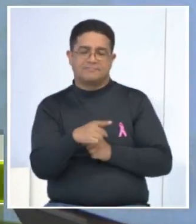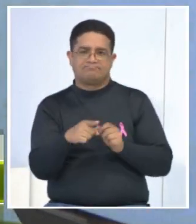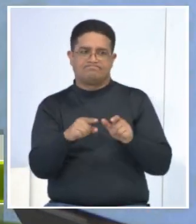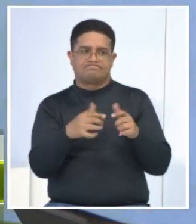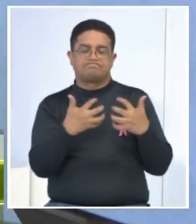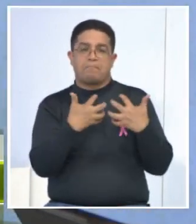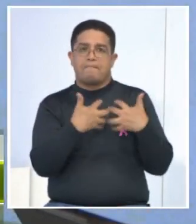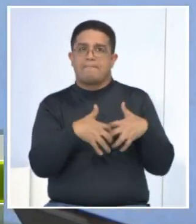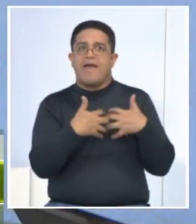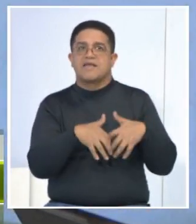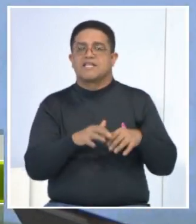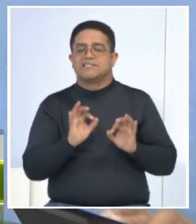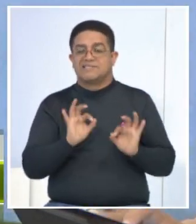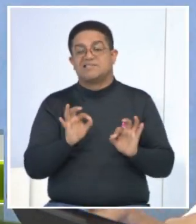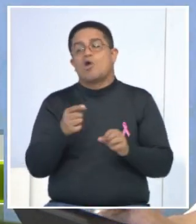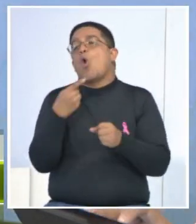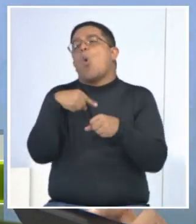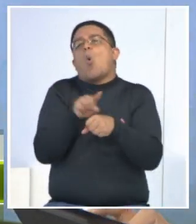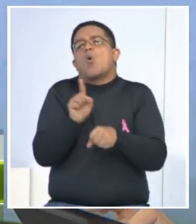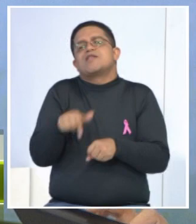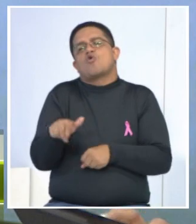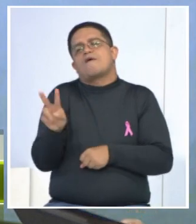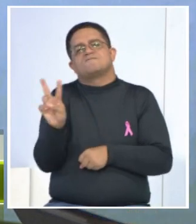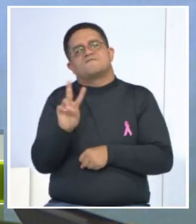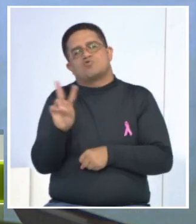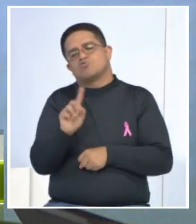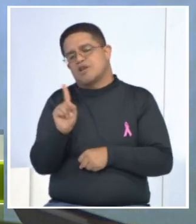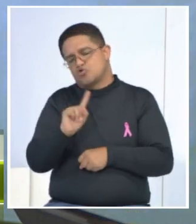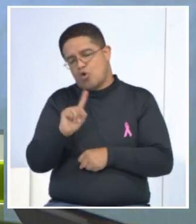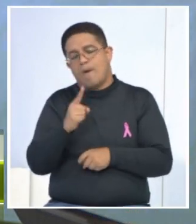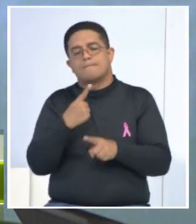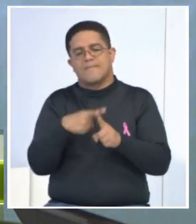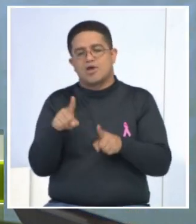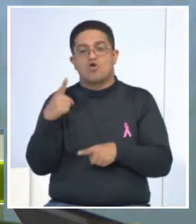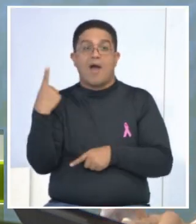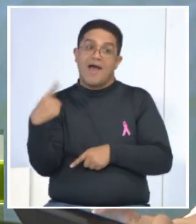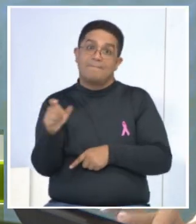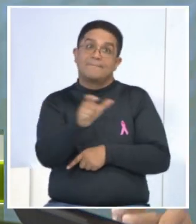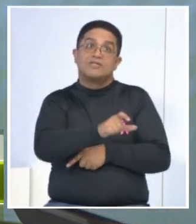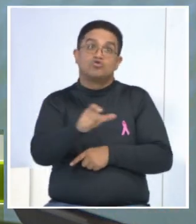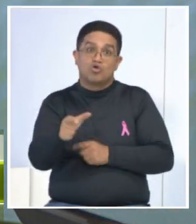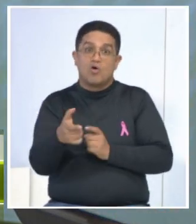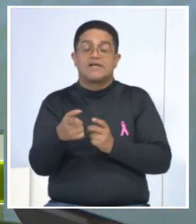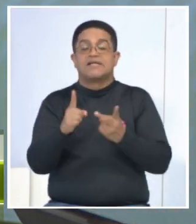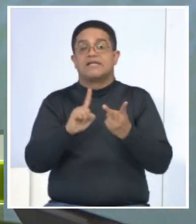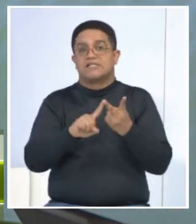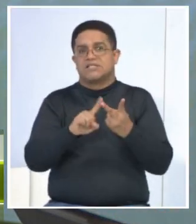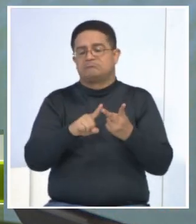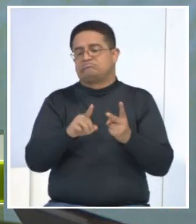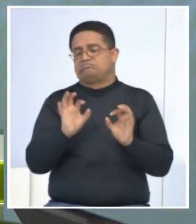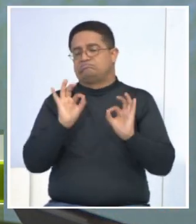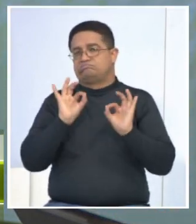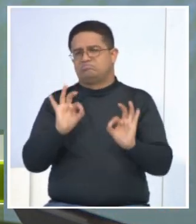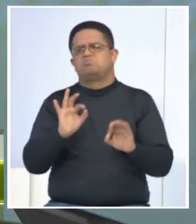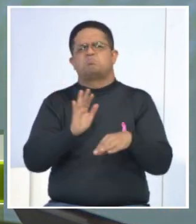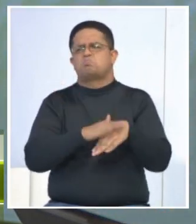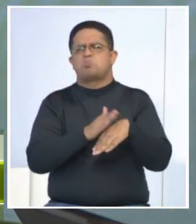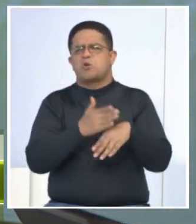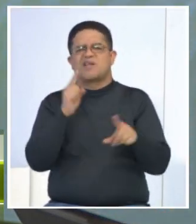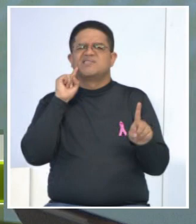No es la única en Venezuela ni en Caracas, pero tenemos un equipo tanto humano como tecnológico maravilloso, porque esa es la idea,